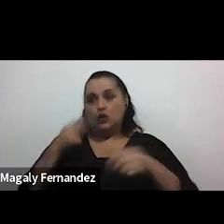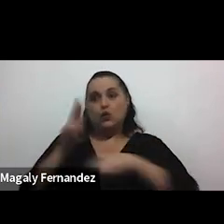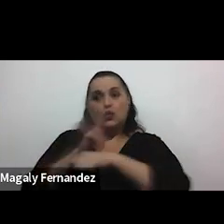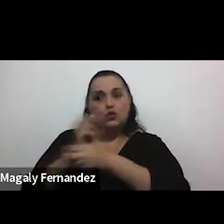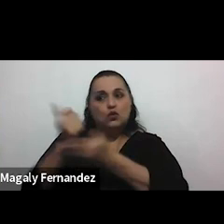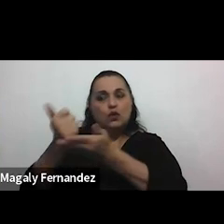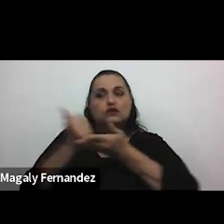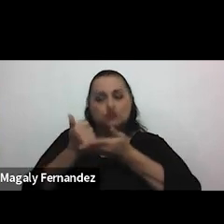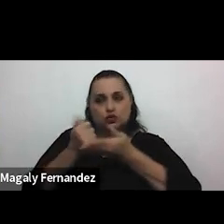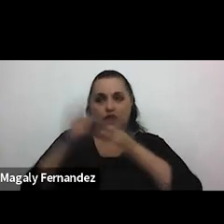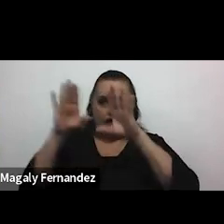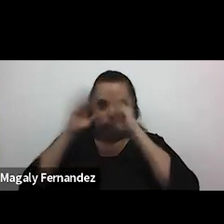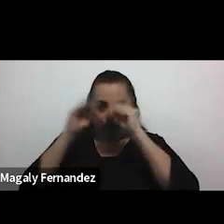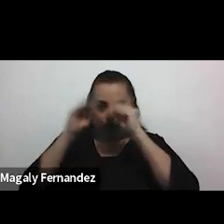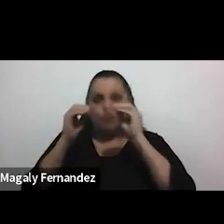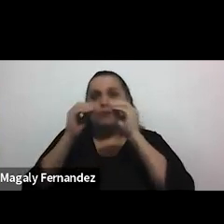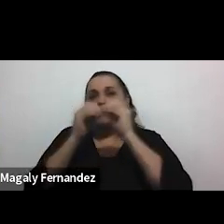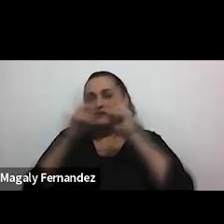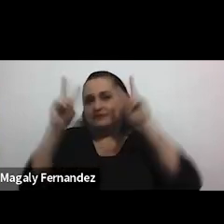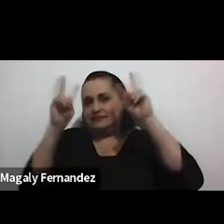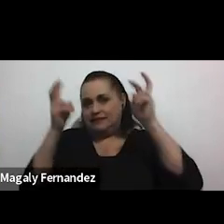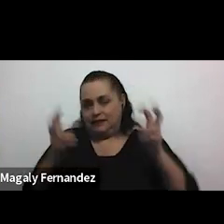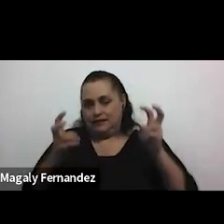a informarnos mucho más sobre estos temas